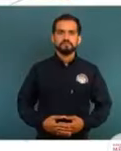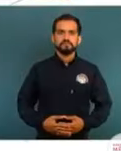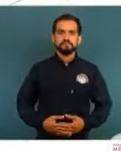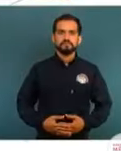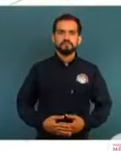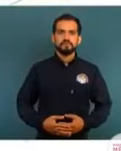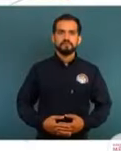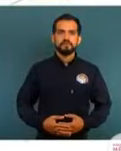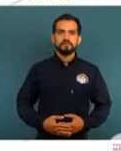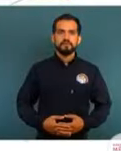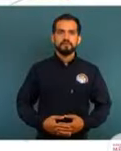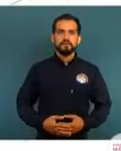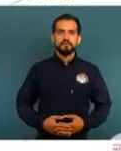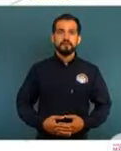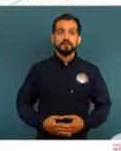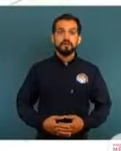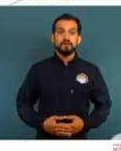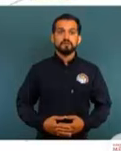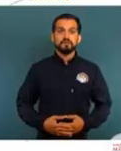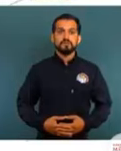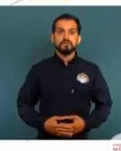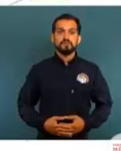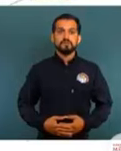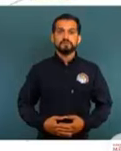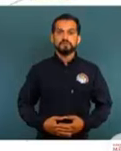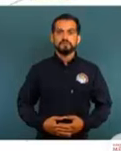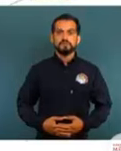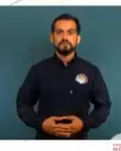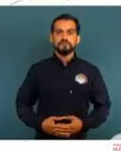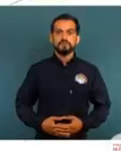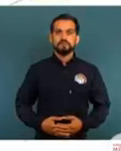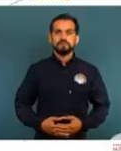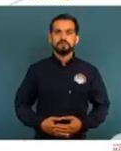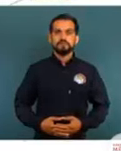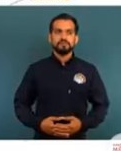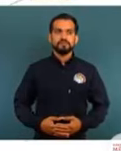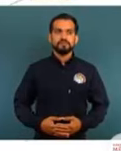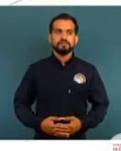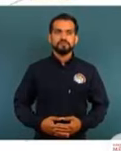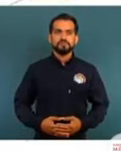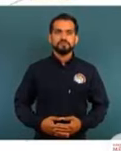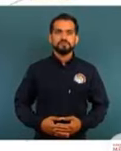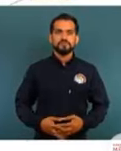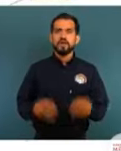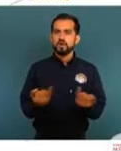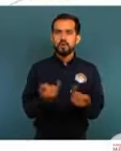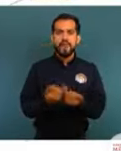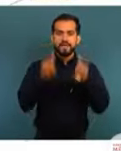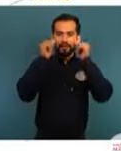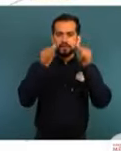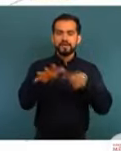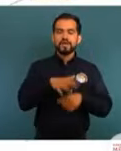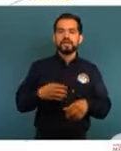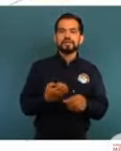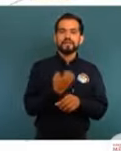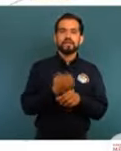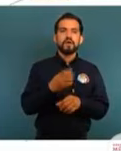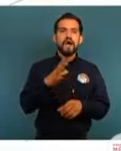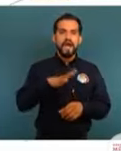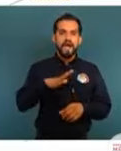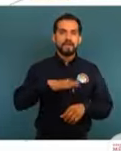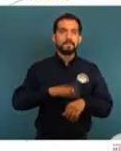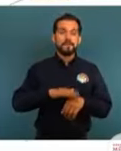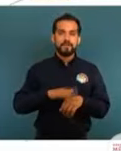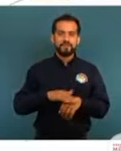es donde se tiene la mayor presencia de eventos delictivos y también la atención por parte del Estado. Ahí